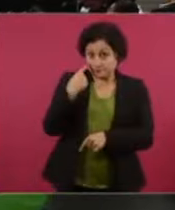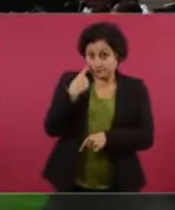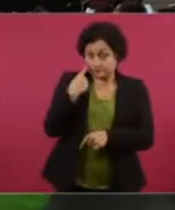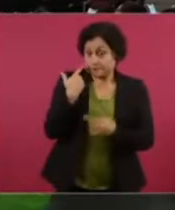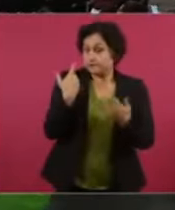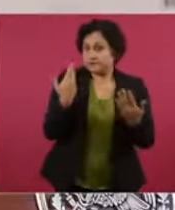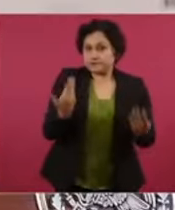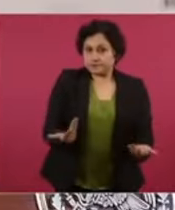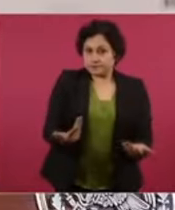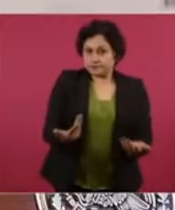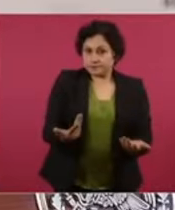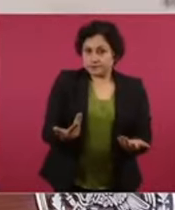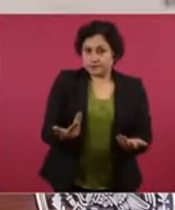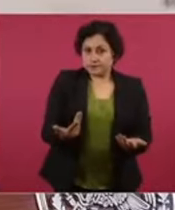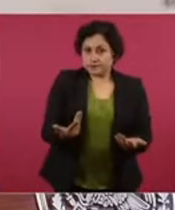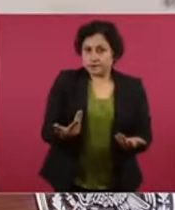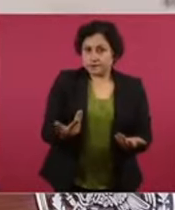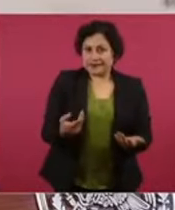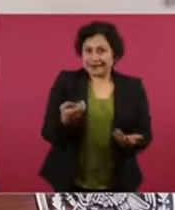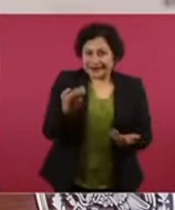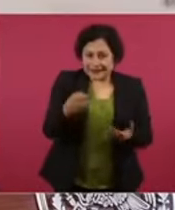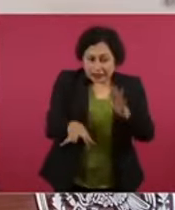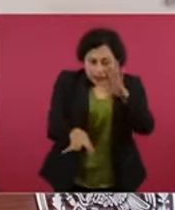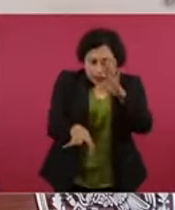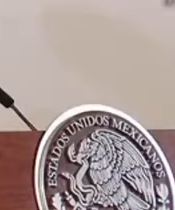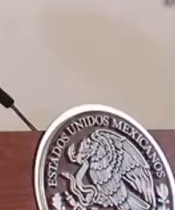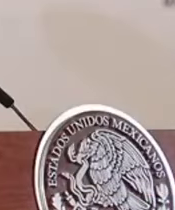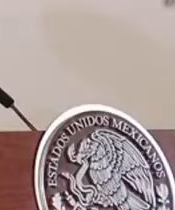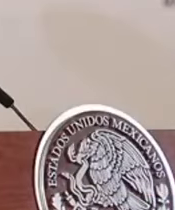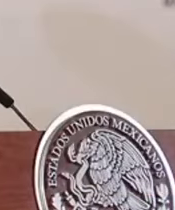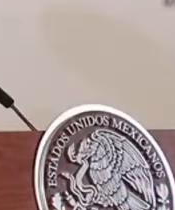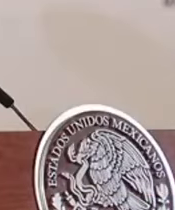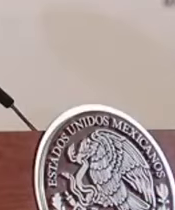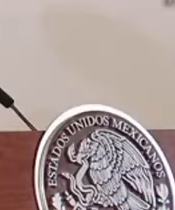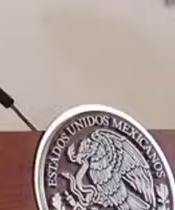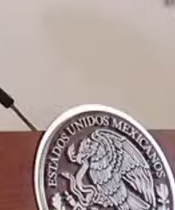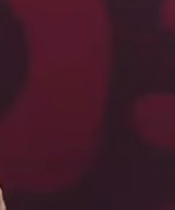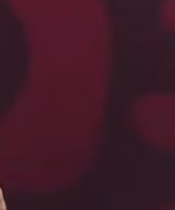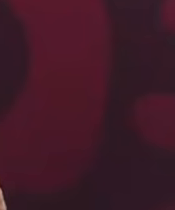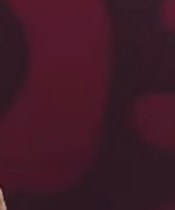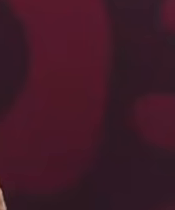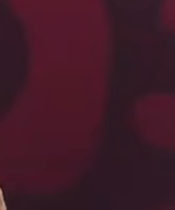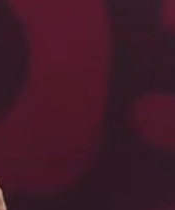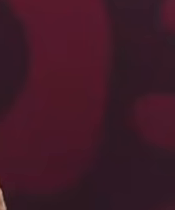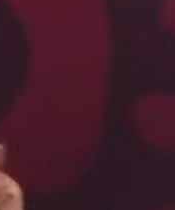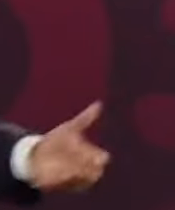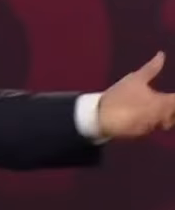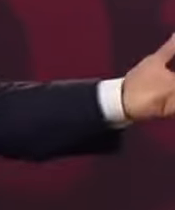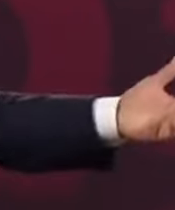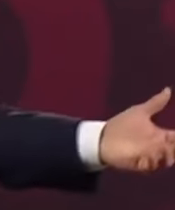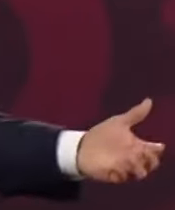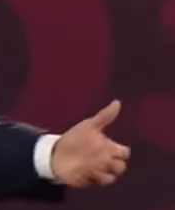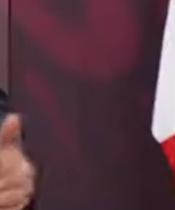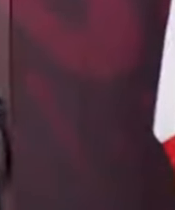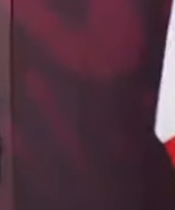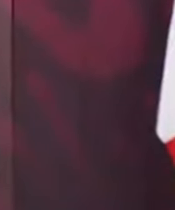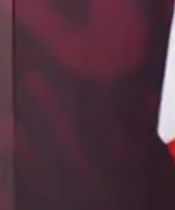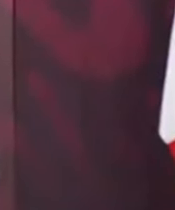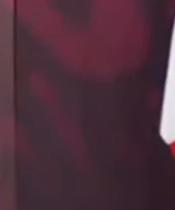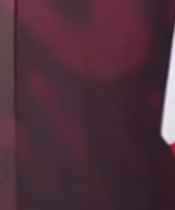¿quién nos ayudaría muchísimo? Y le hago un llamado, el periodista.